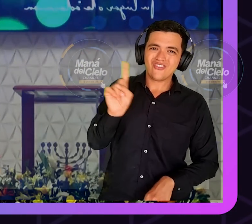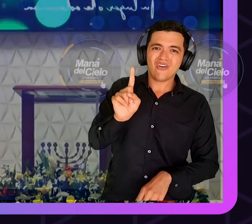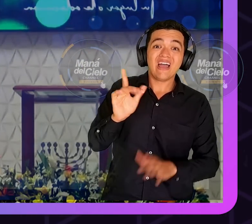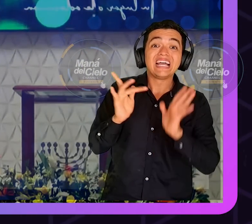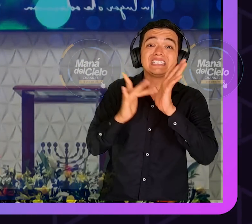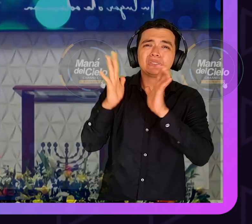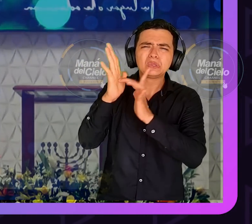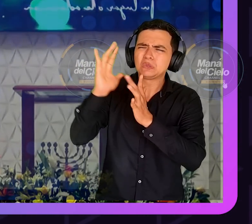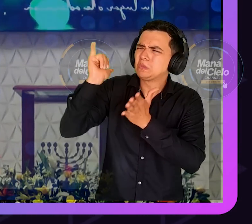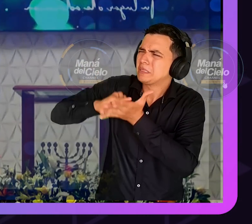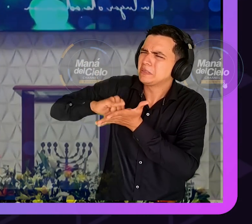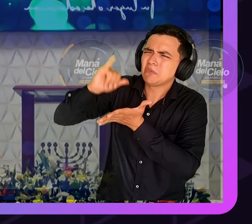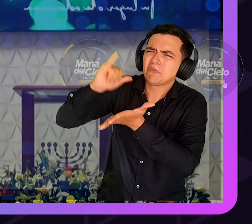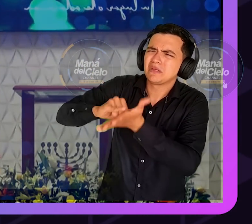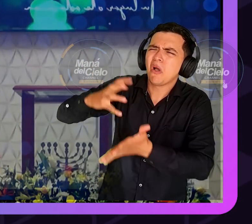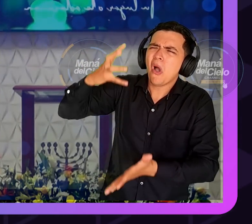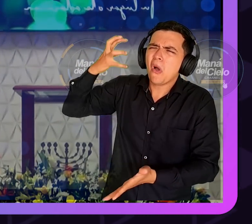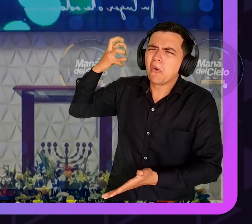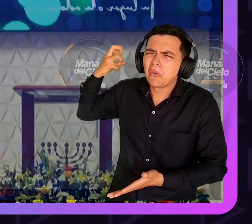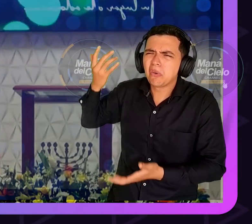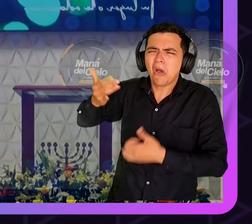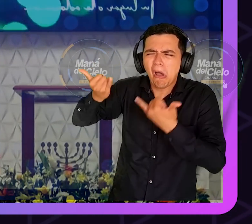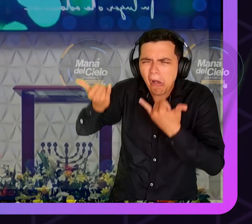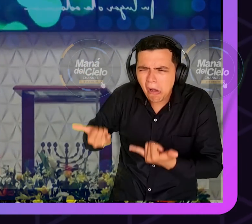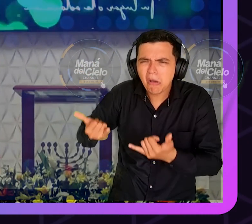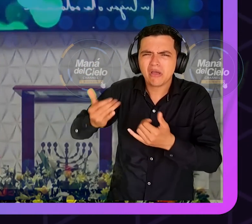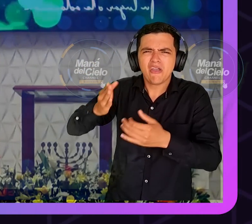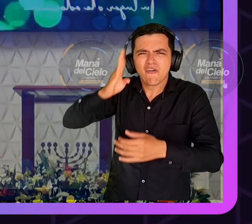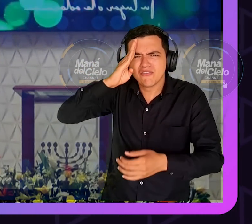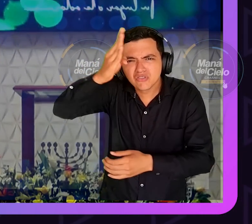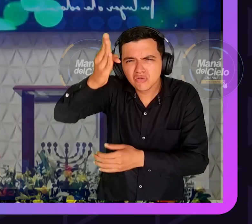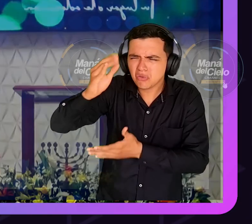llegó una hermana y hermano vendí la casa